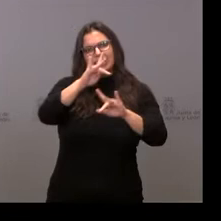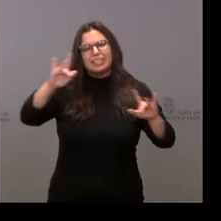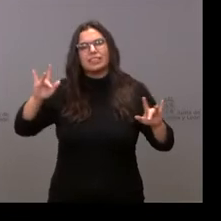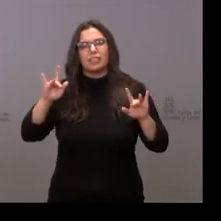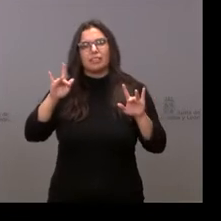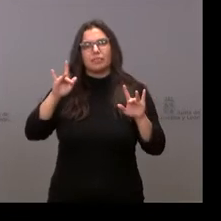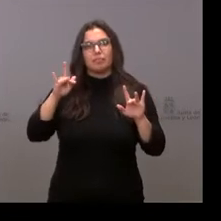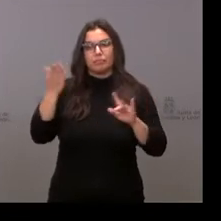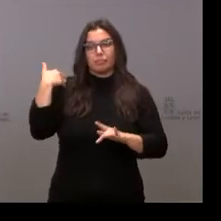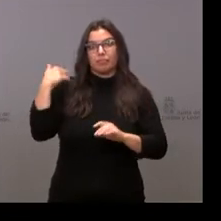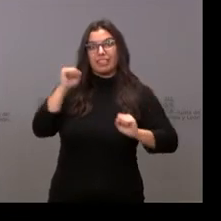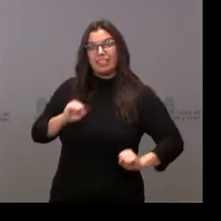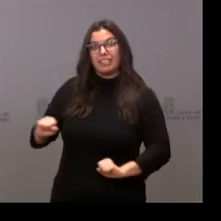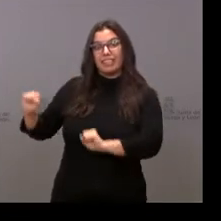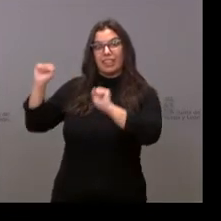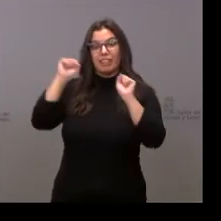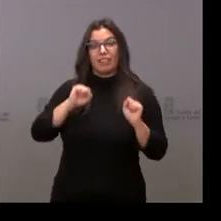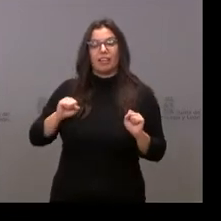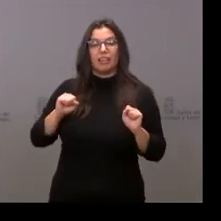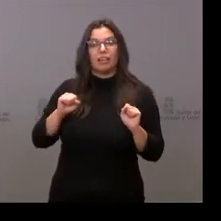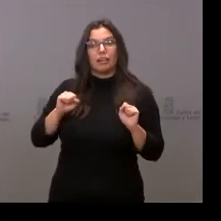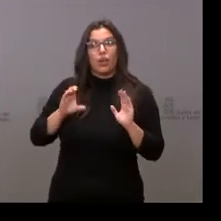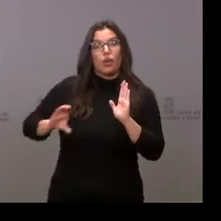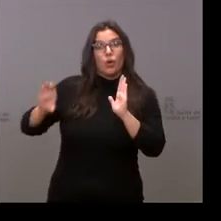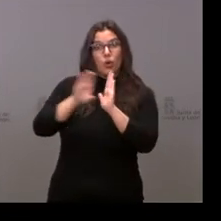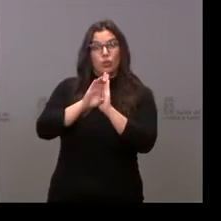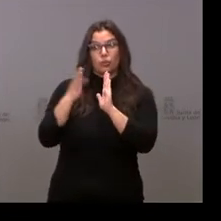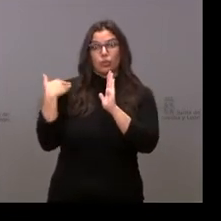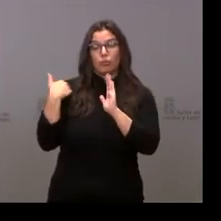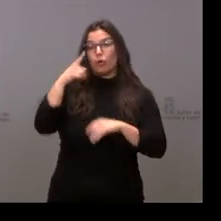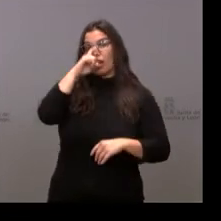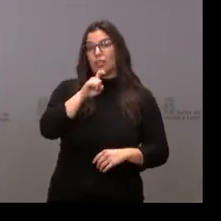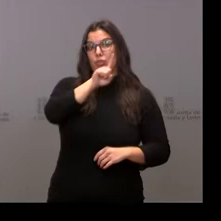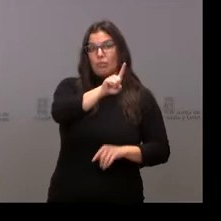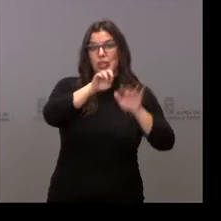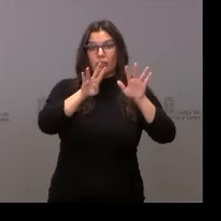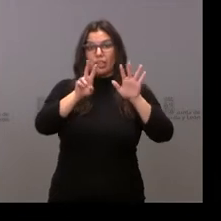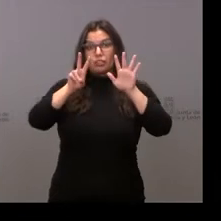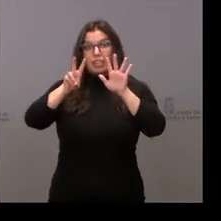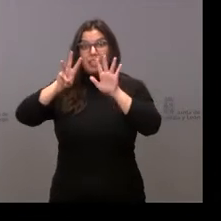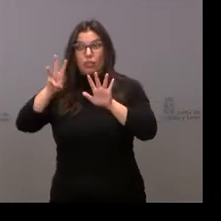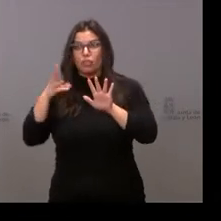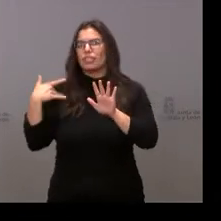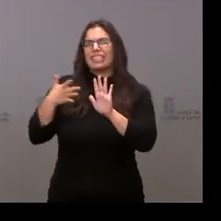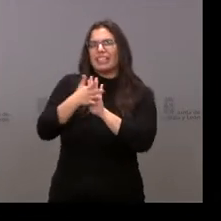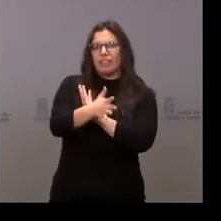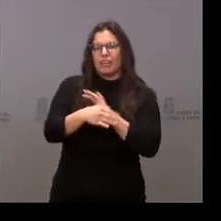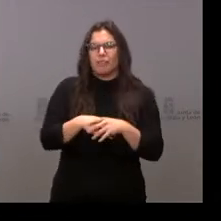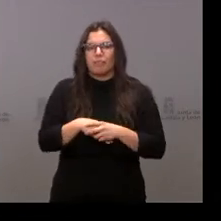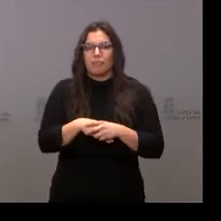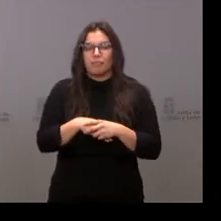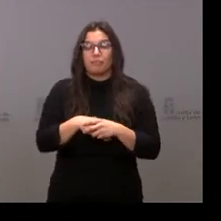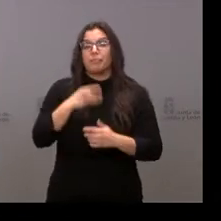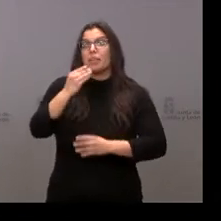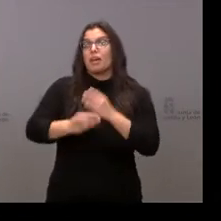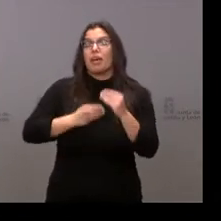significó en la defensa, en definitiva, de la Constitución de 1978. Y lo tenemos que hacer con